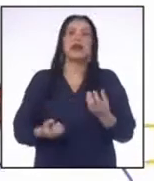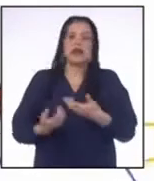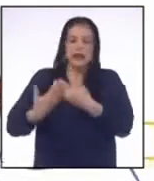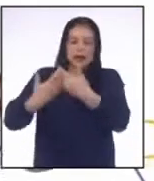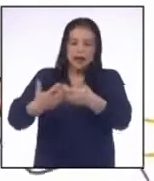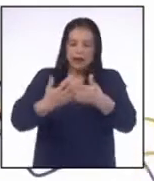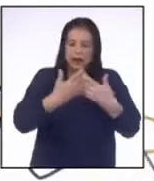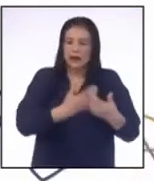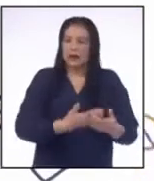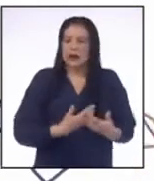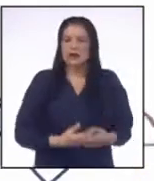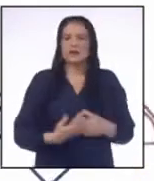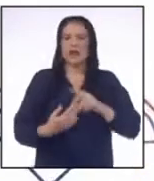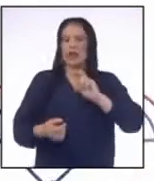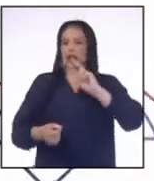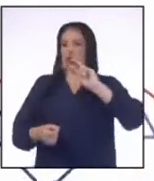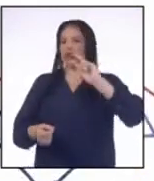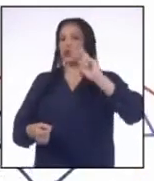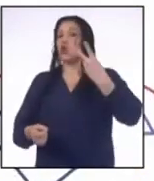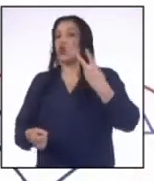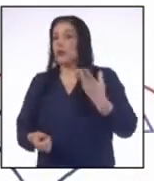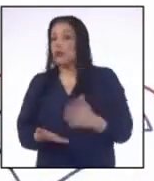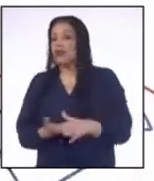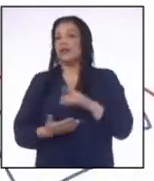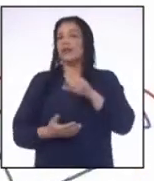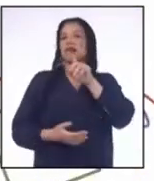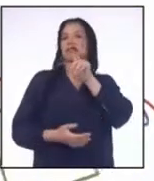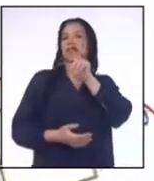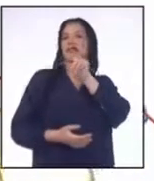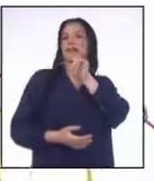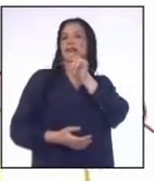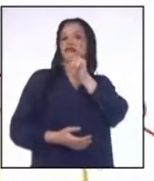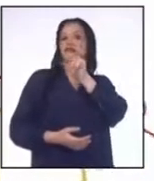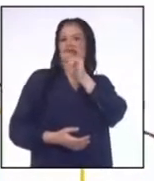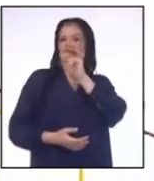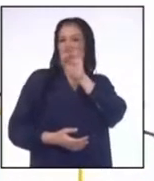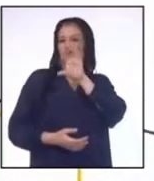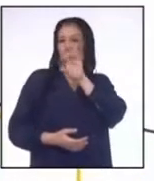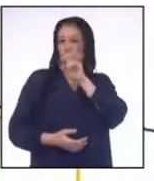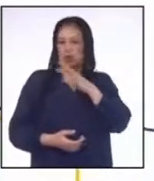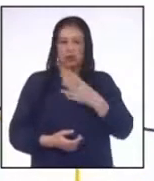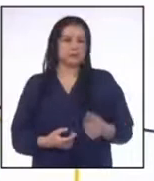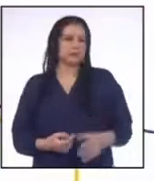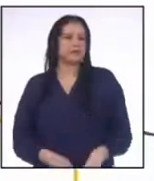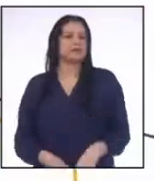Raygras sea el doble que la del tipo Kikuyo